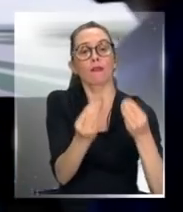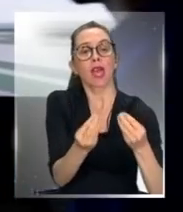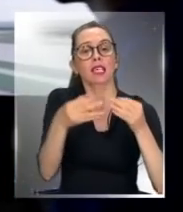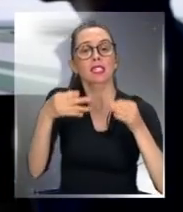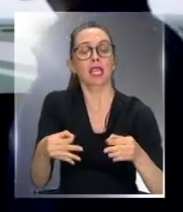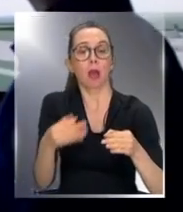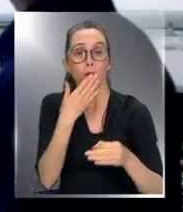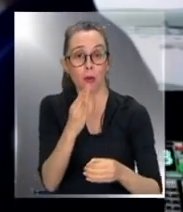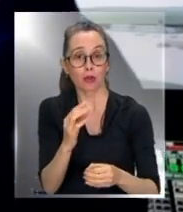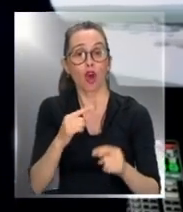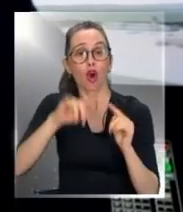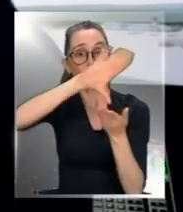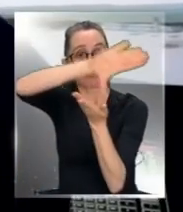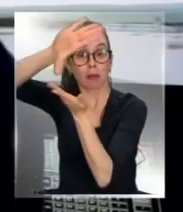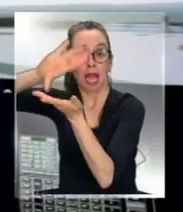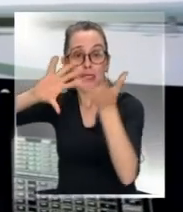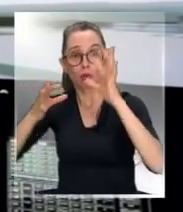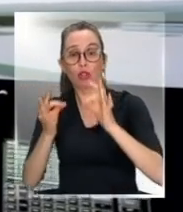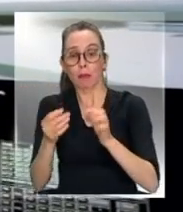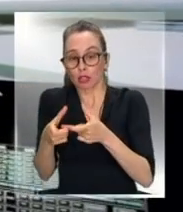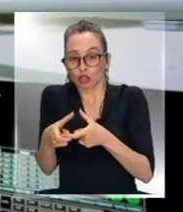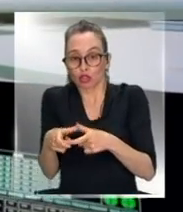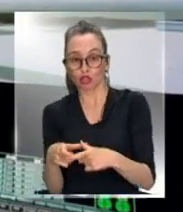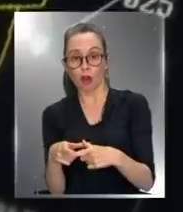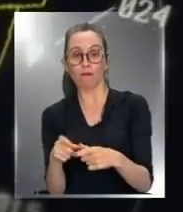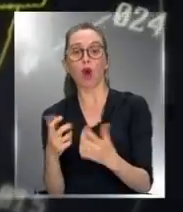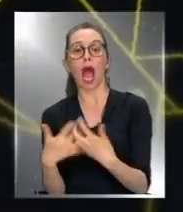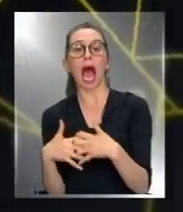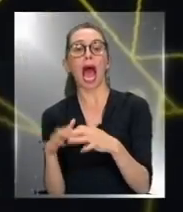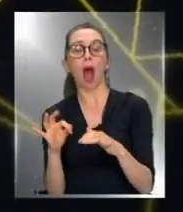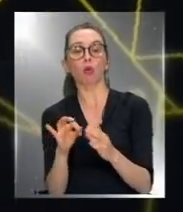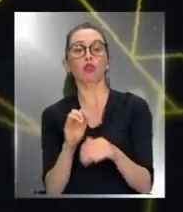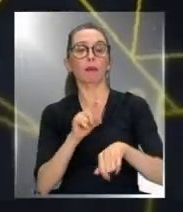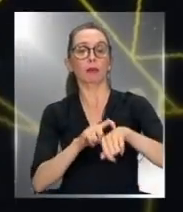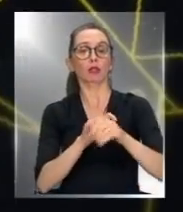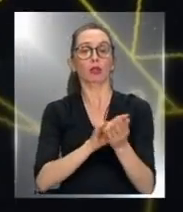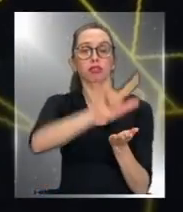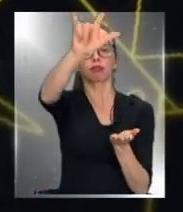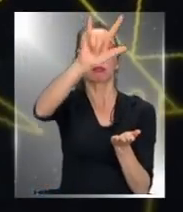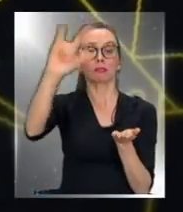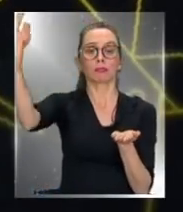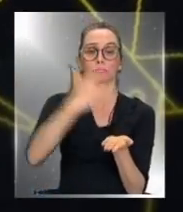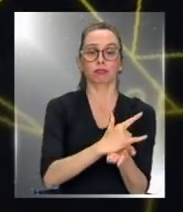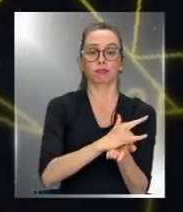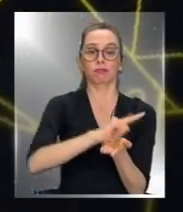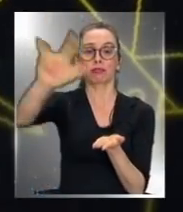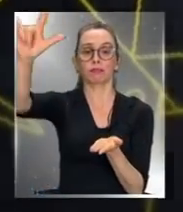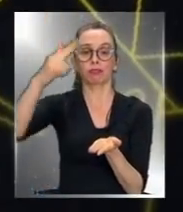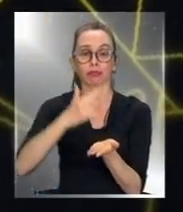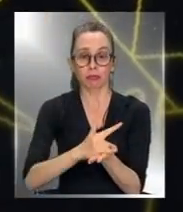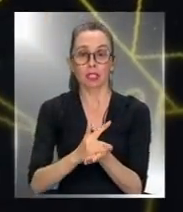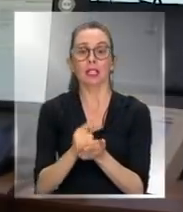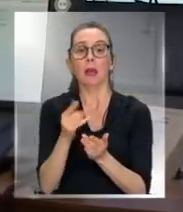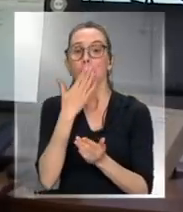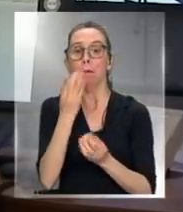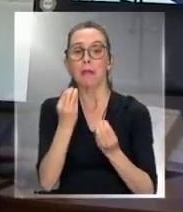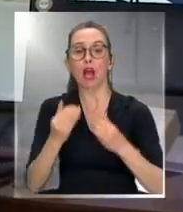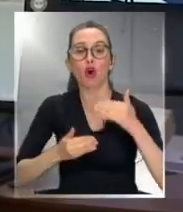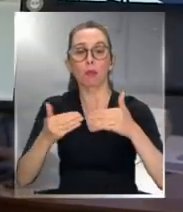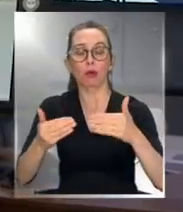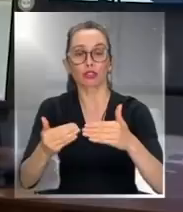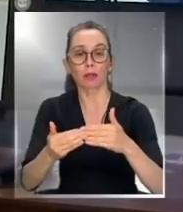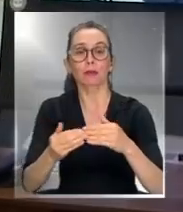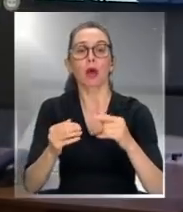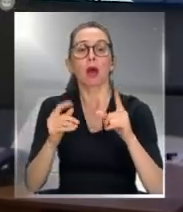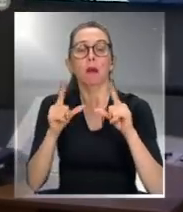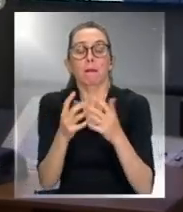En otras partes del mundo se utilizan software que permiten automatizar el despegue y aterrizaje de las aeronaves, haciendo el procedimiento más eficiente y liberando